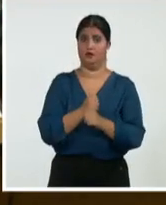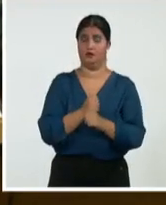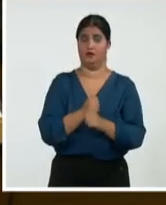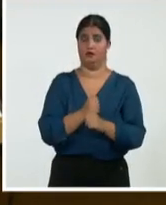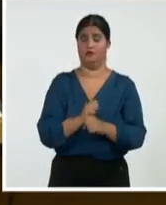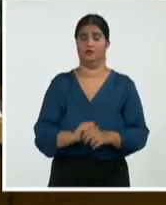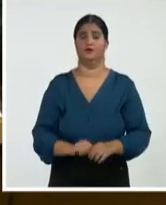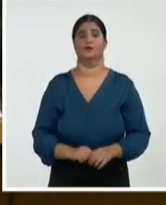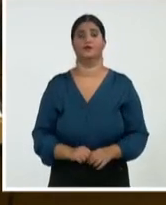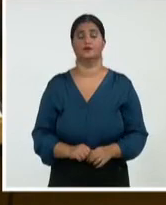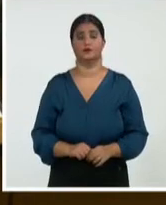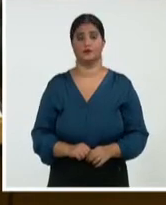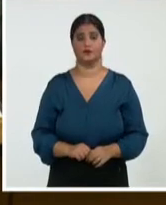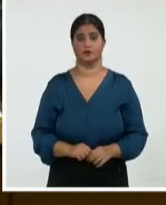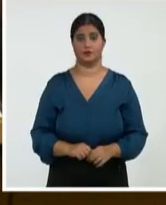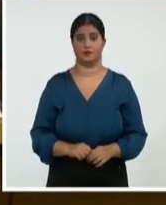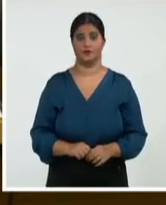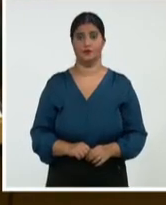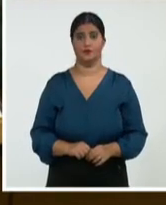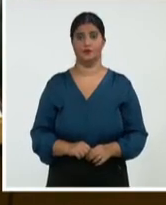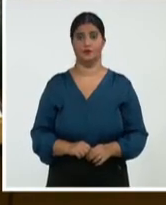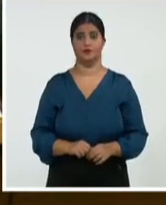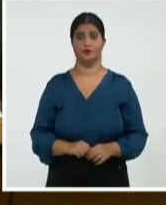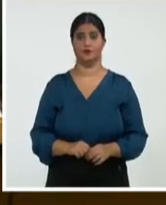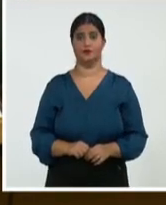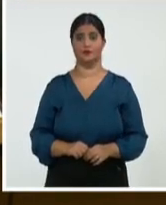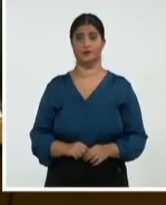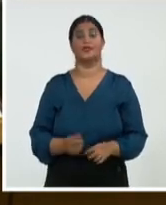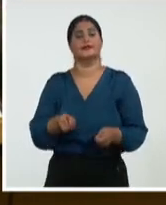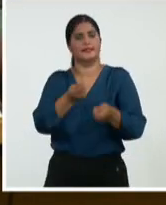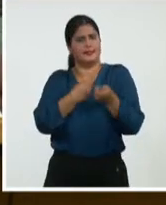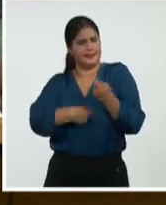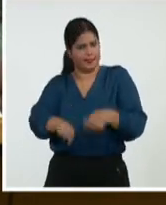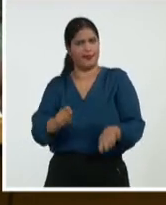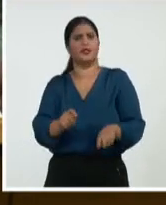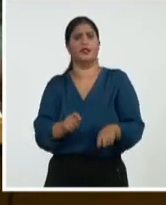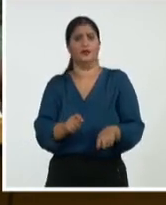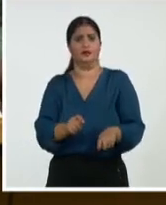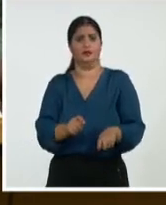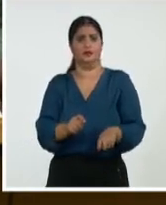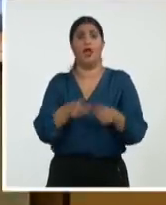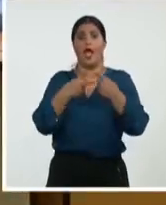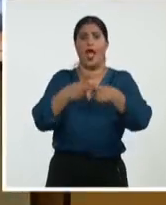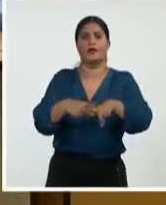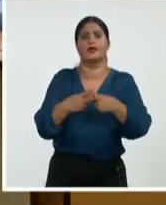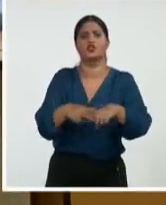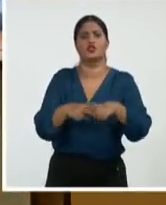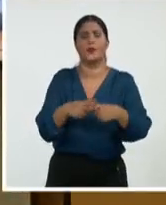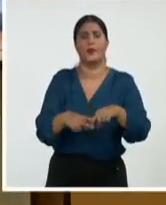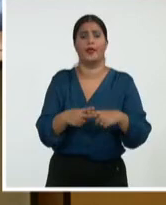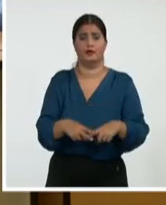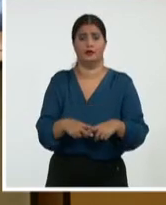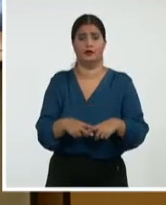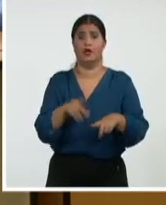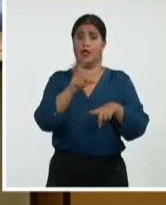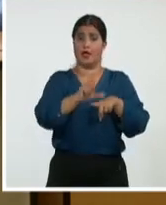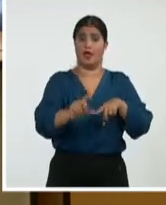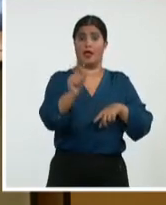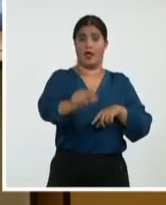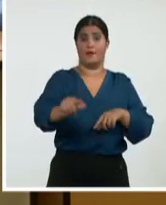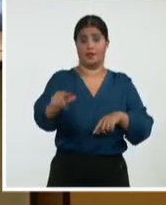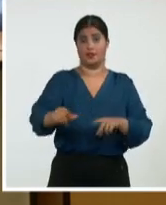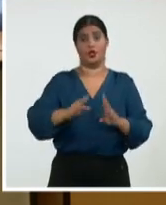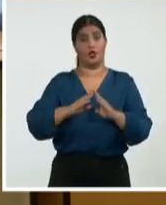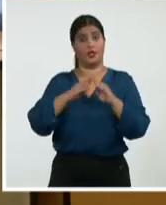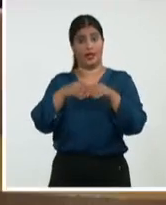a un solo precio, esté bueno, regular, malo, tenga tierra, no tenga tierra, ese problema hay que resolverlo. Los agricultores granmenses tienen